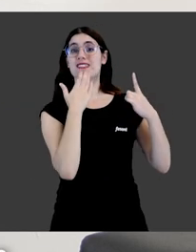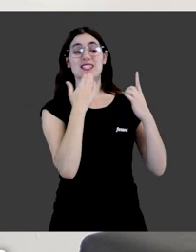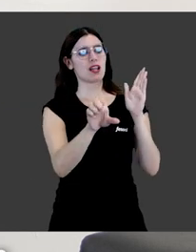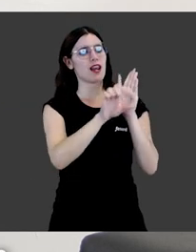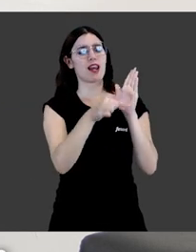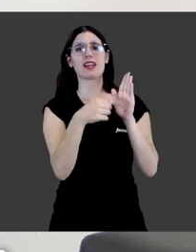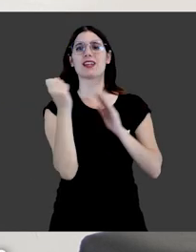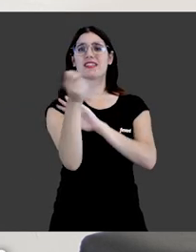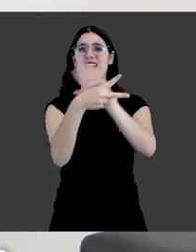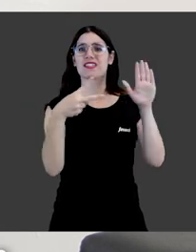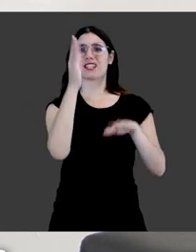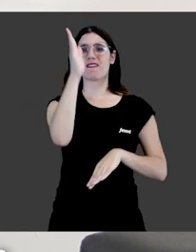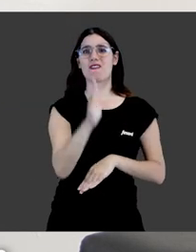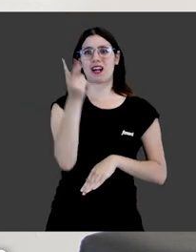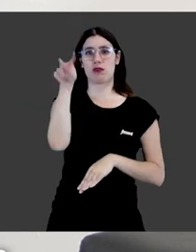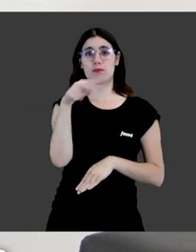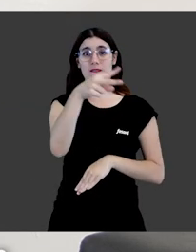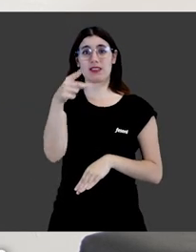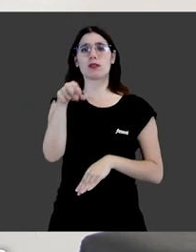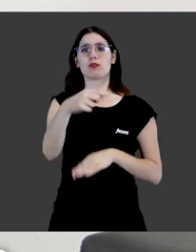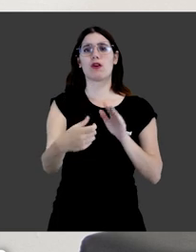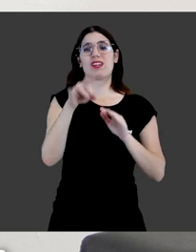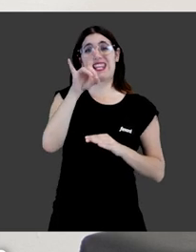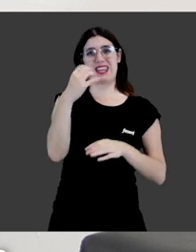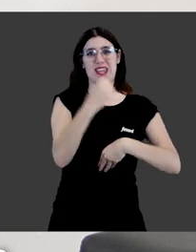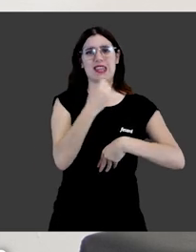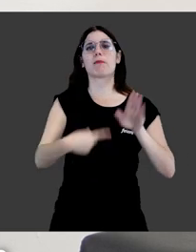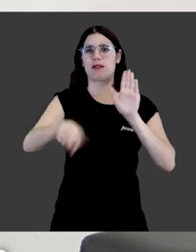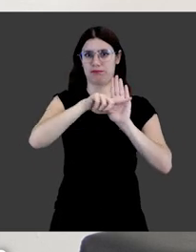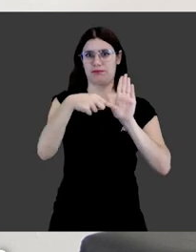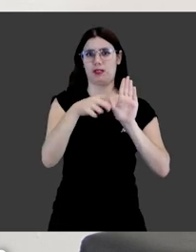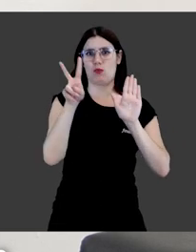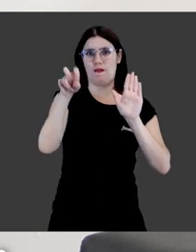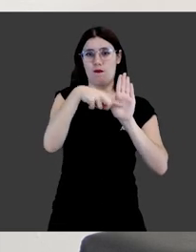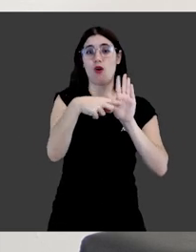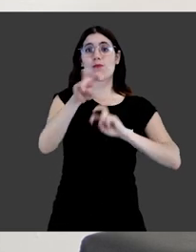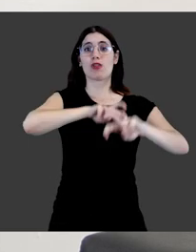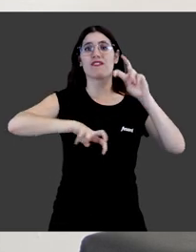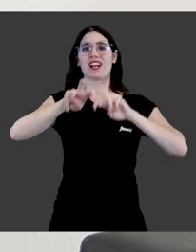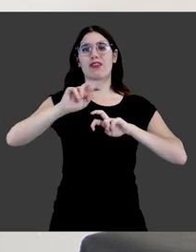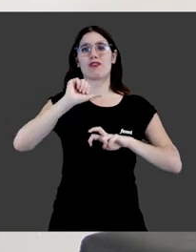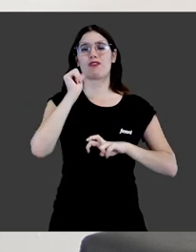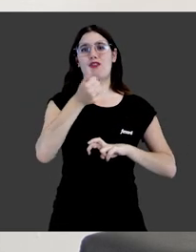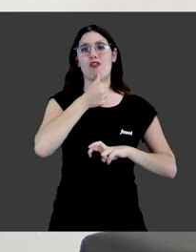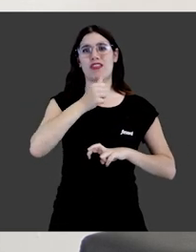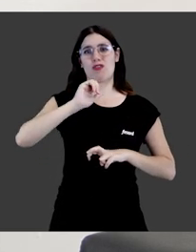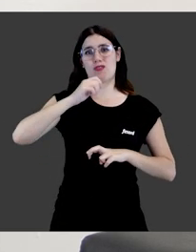cuando se promulga la Ley 17 barra 2021 de 15 de diciembre de modificación del Código Civil, la